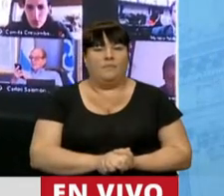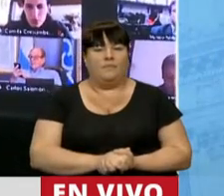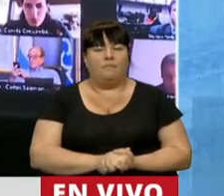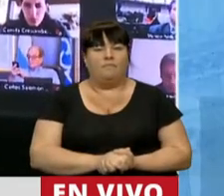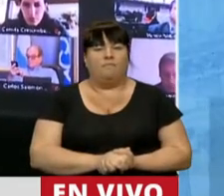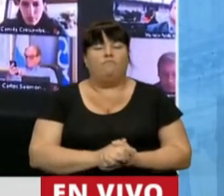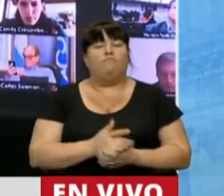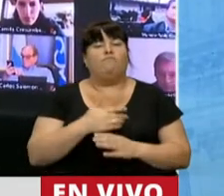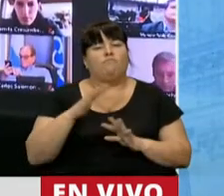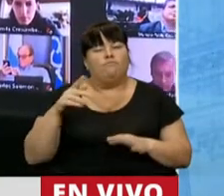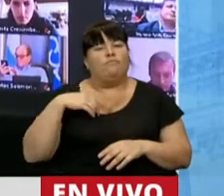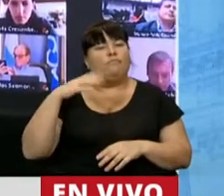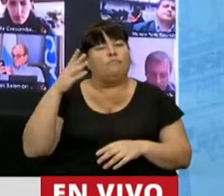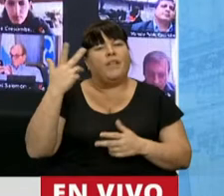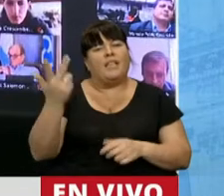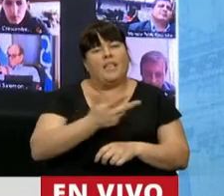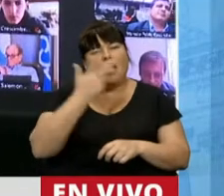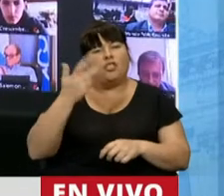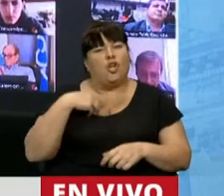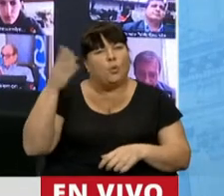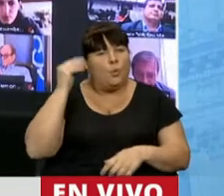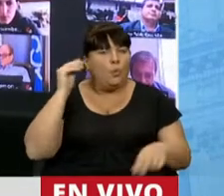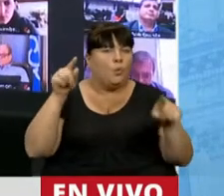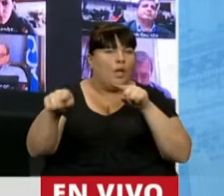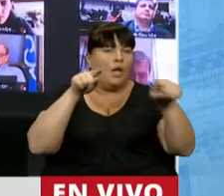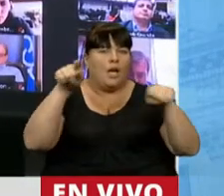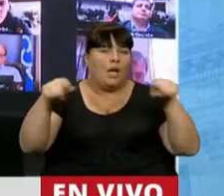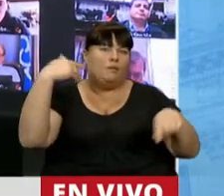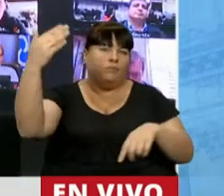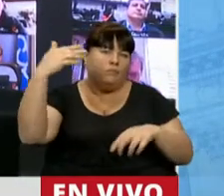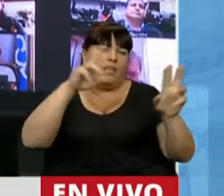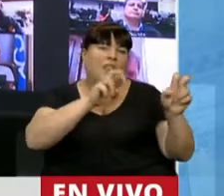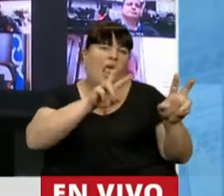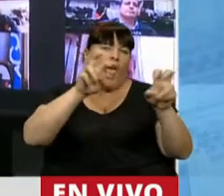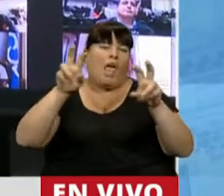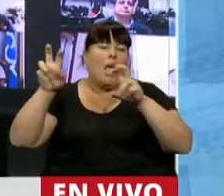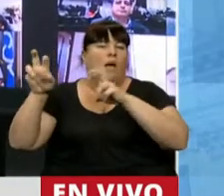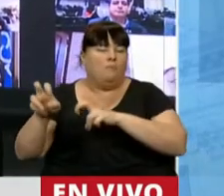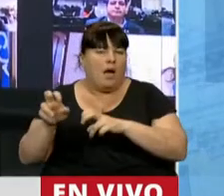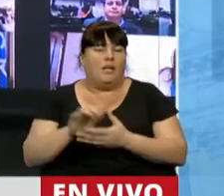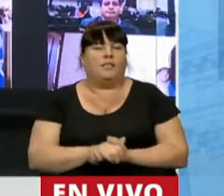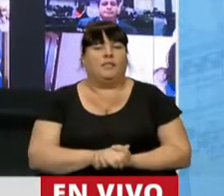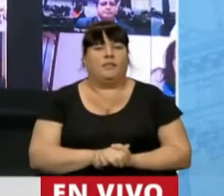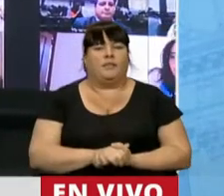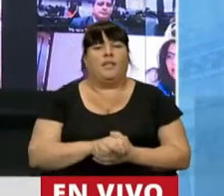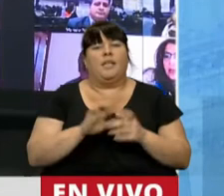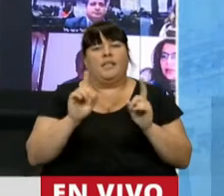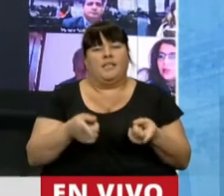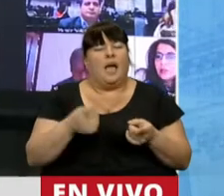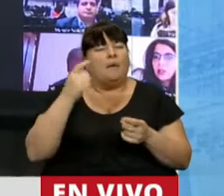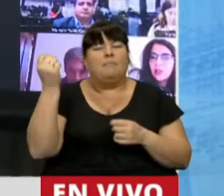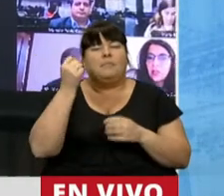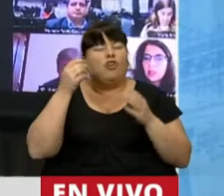Después de haber escuchado más de tres horas, señor presidente, de distintos temas que todos han tenido como eje